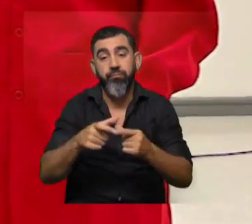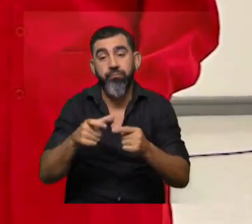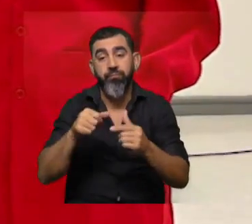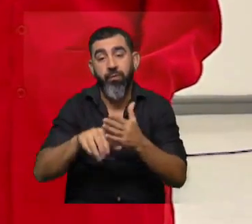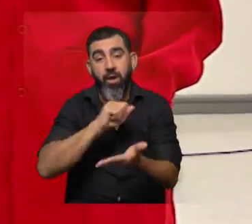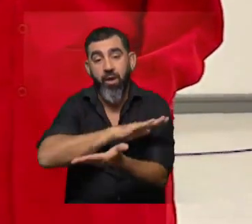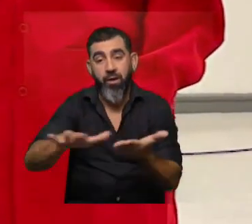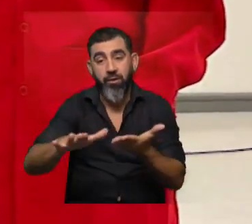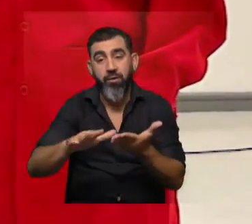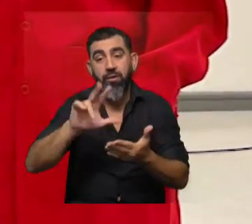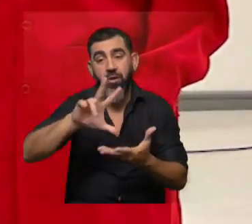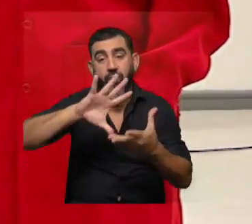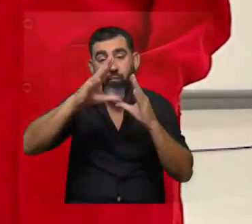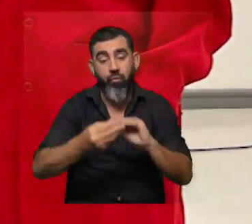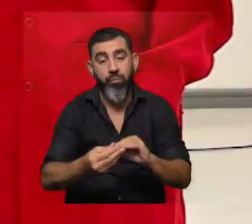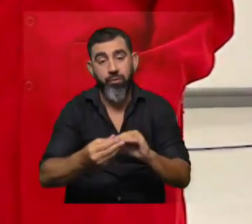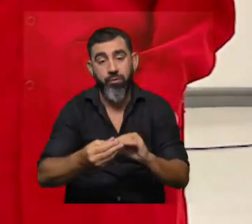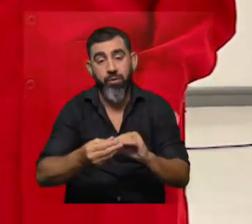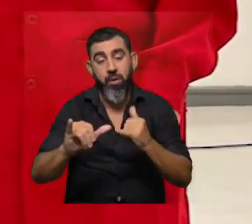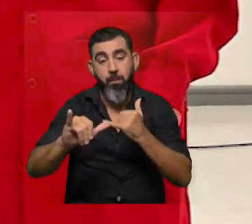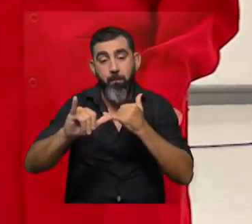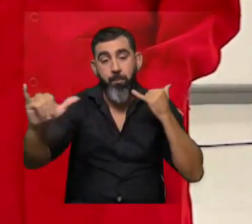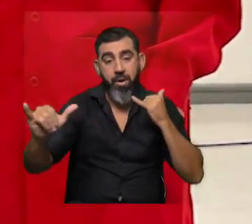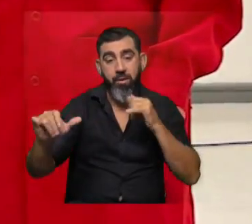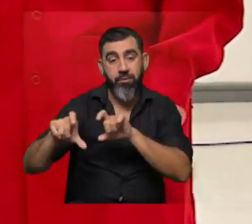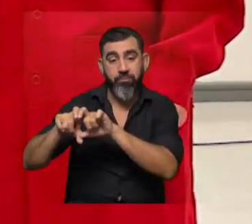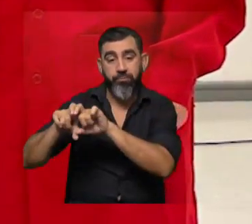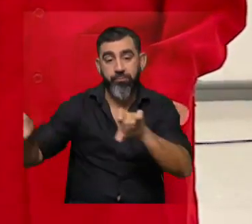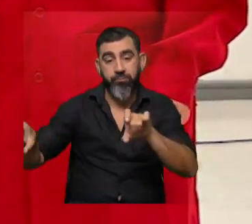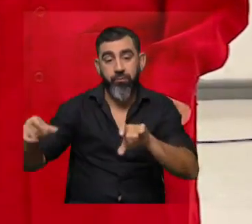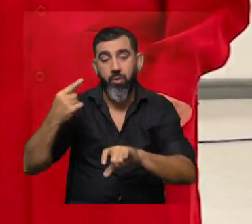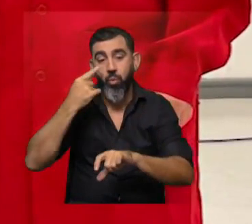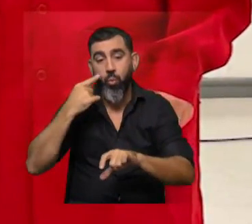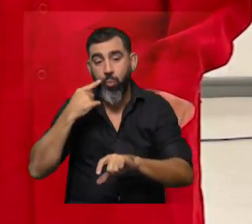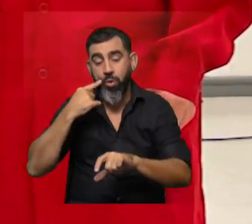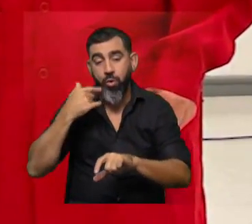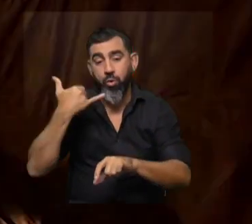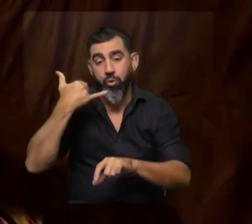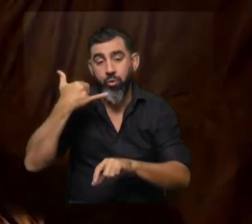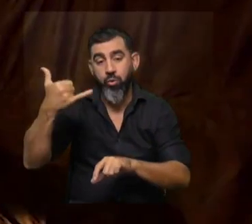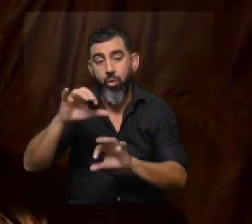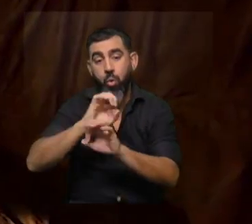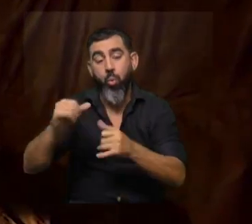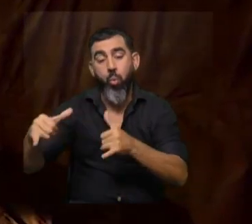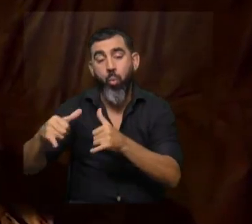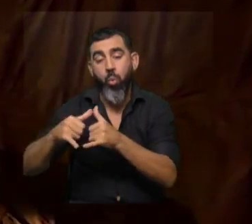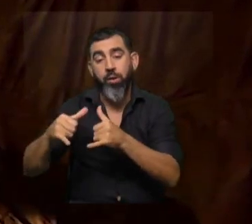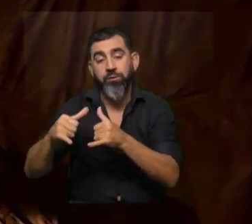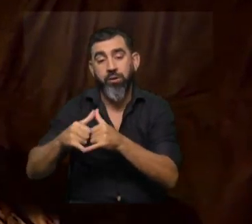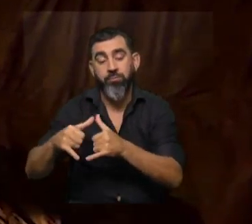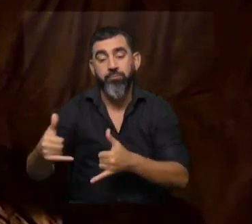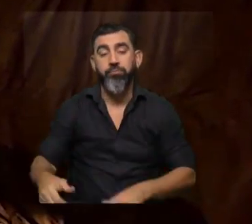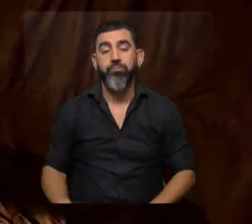costo se puede hacer por tres días, a través del mail salalazaroff.im.gov.ui